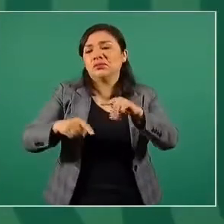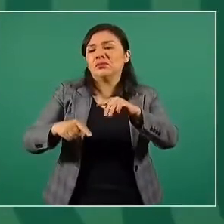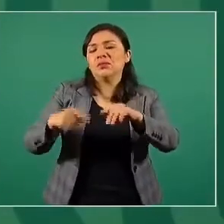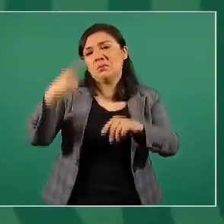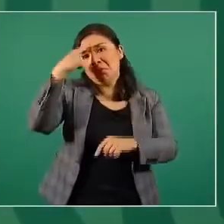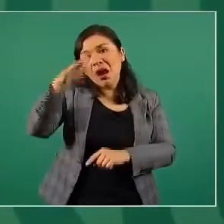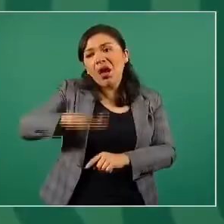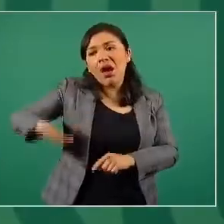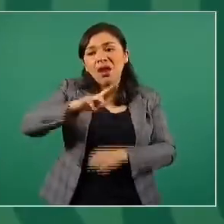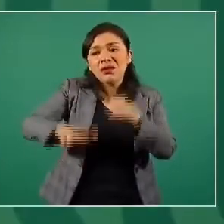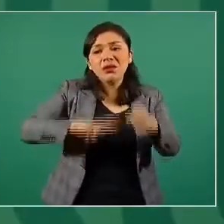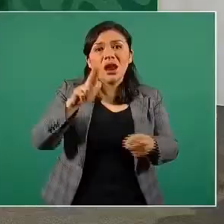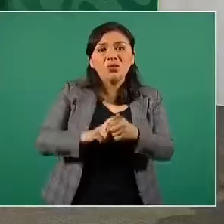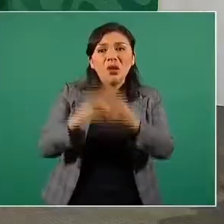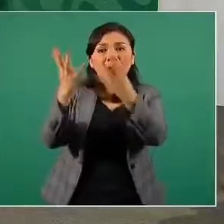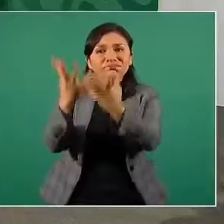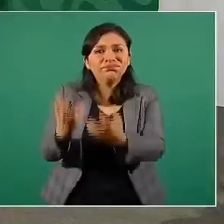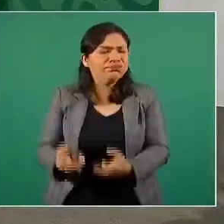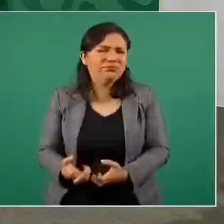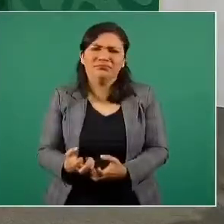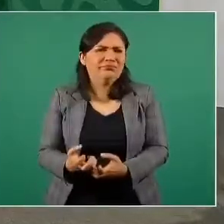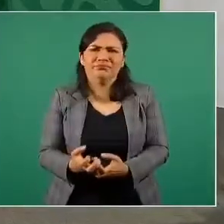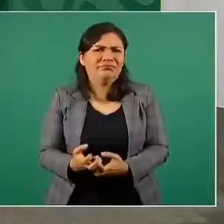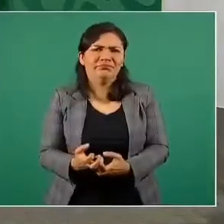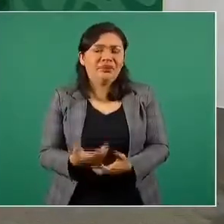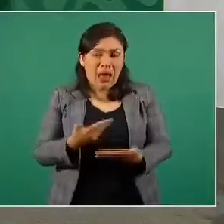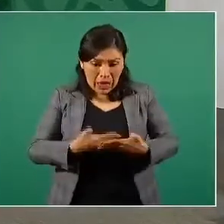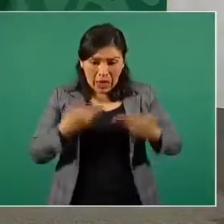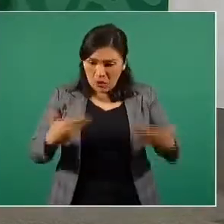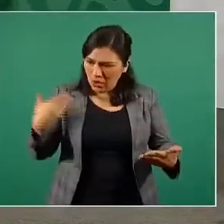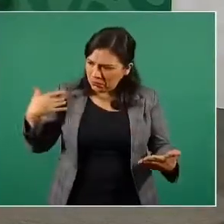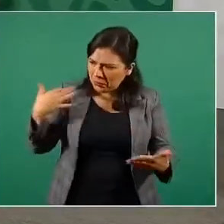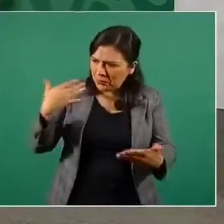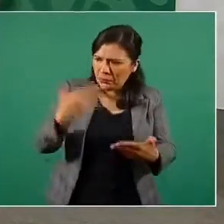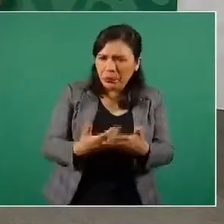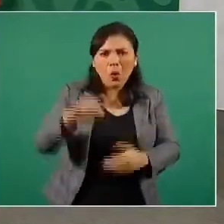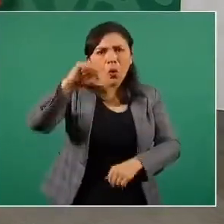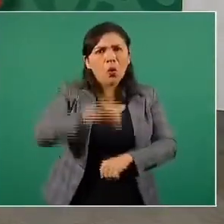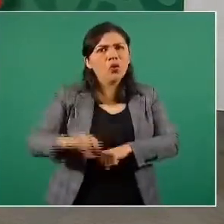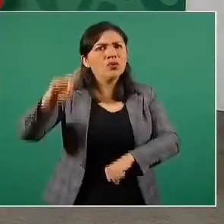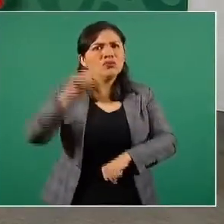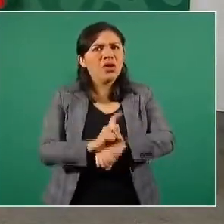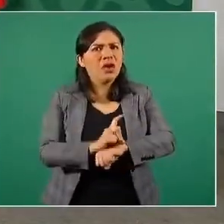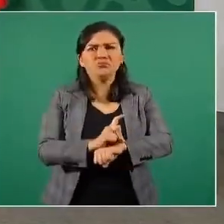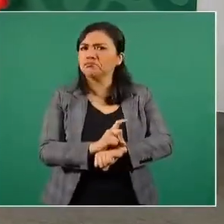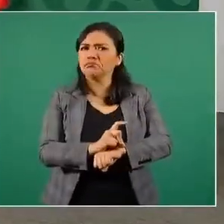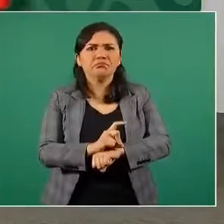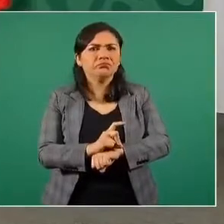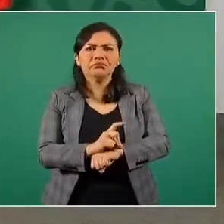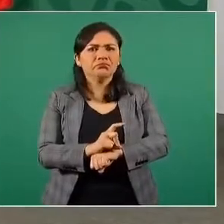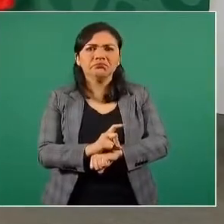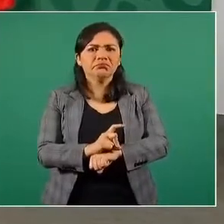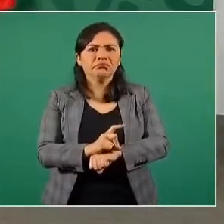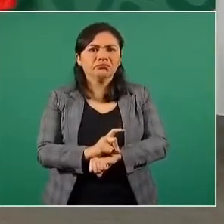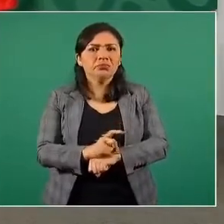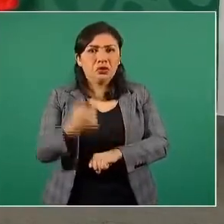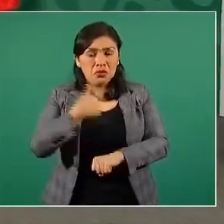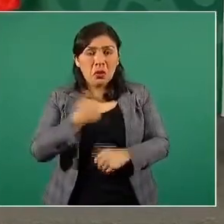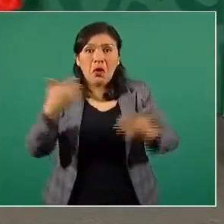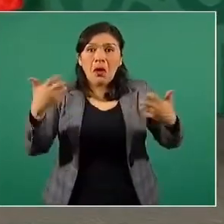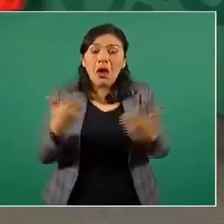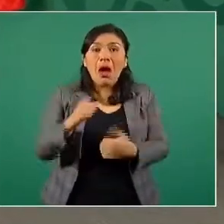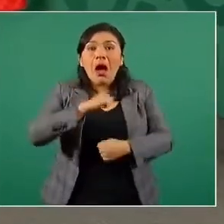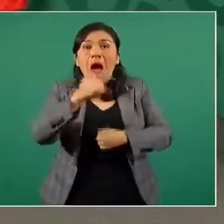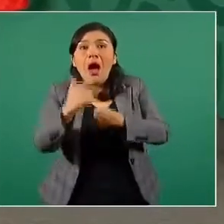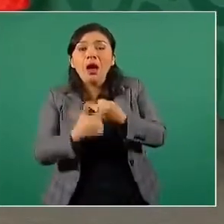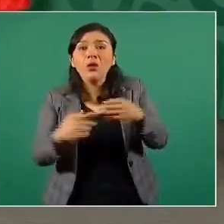del medio ambiente. Hasta ahora, hasta el día de hoy, no hemos actuado